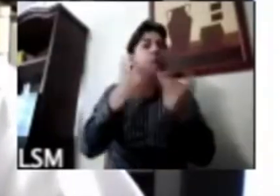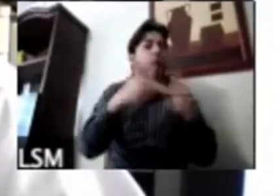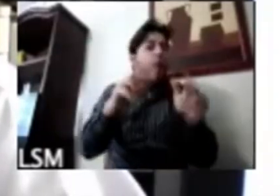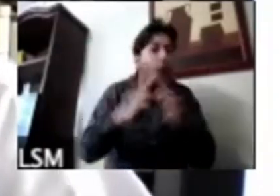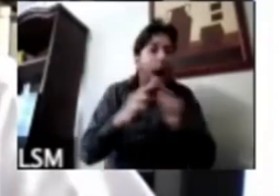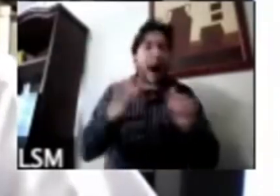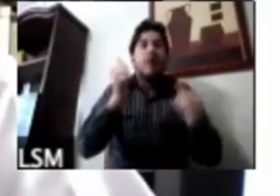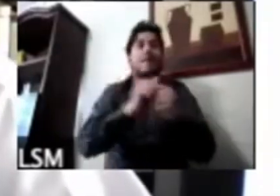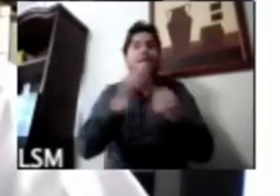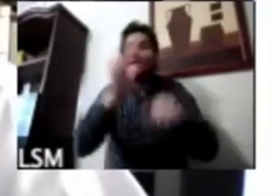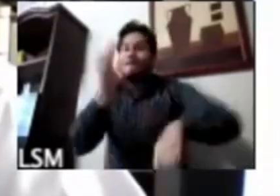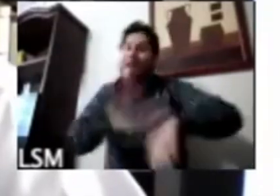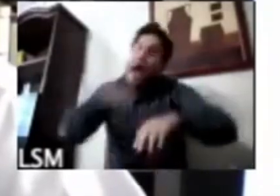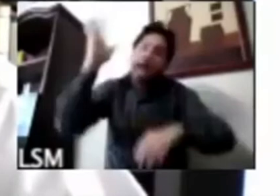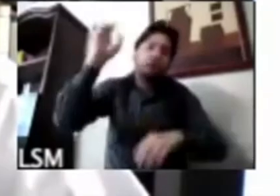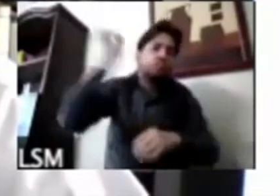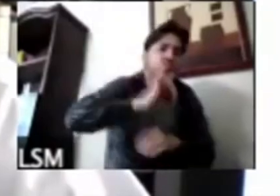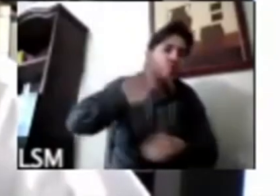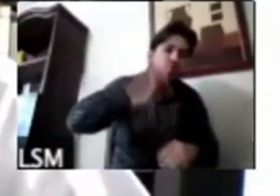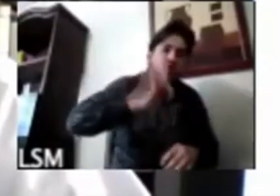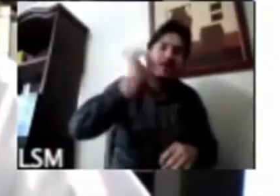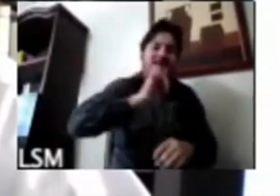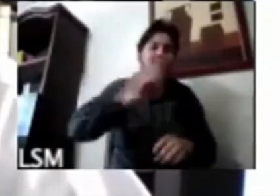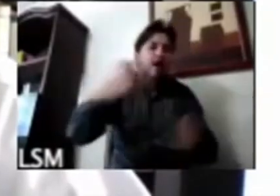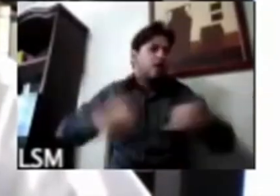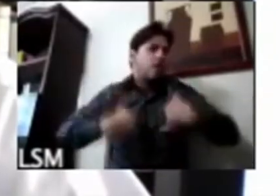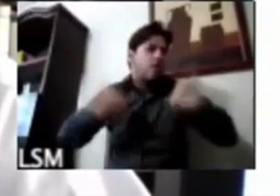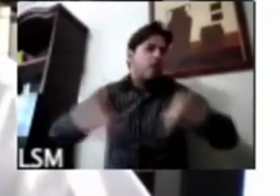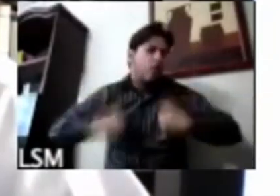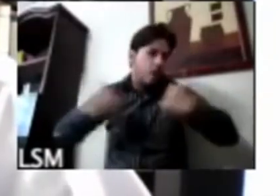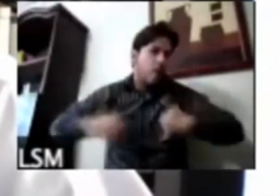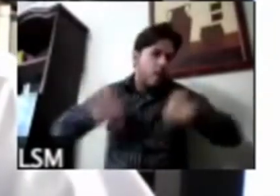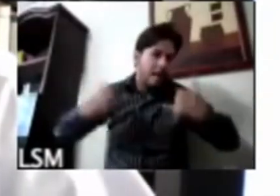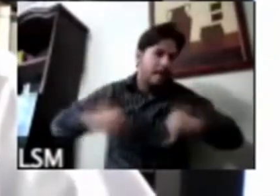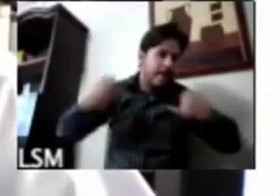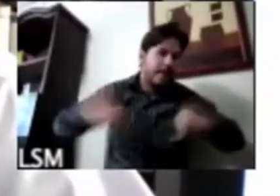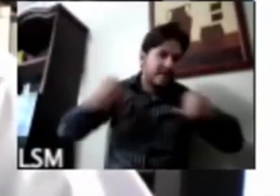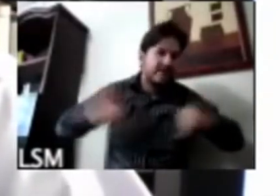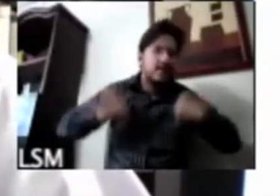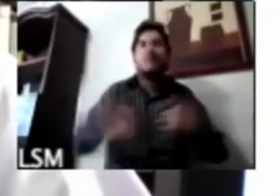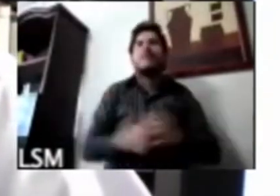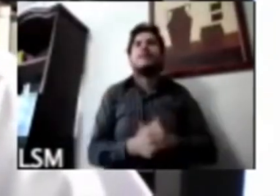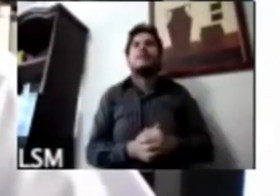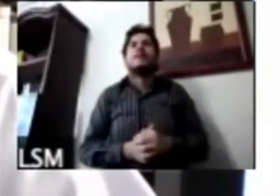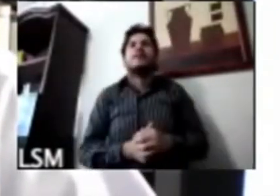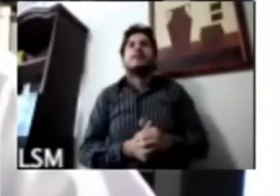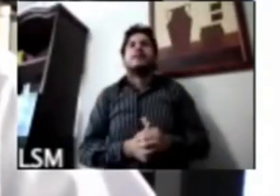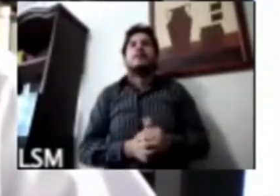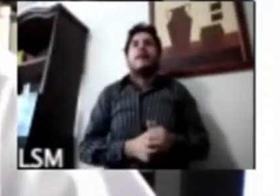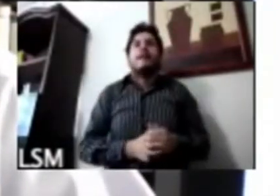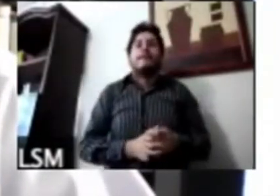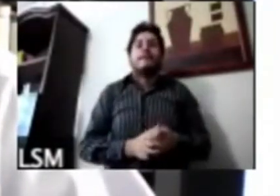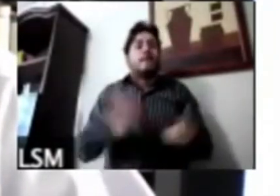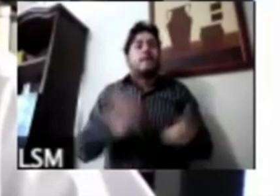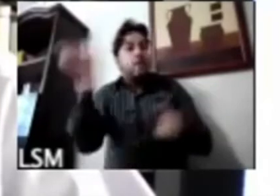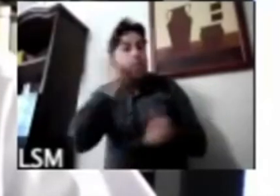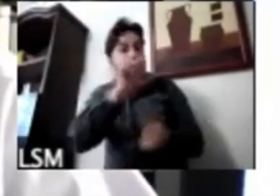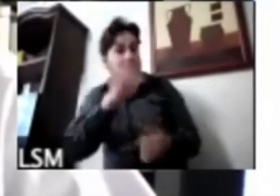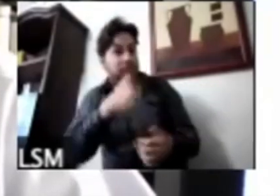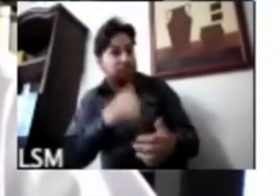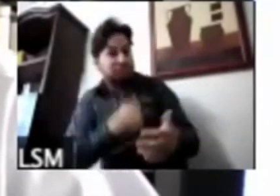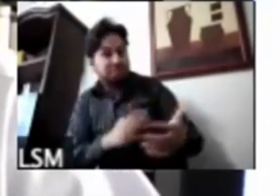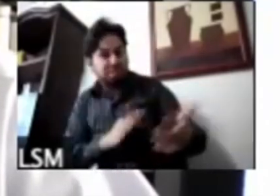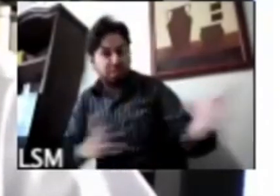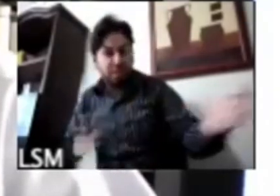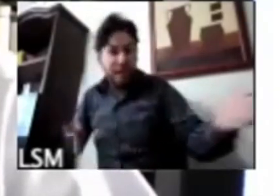entre mujeres y más entre mujeres jóvenes para darle el perfil entramos me parece Ricardo